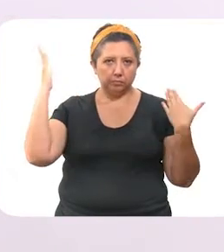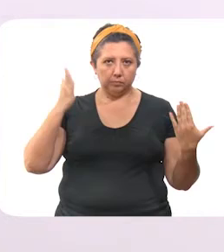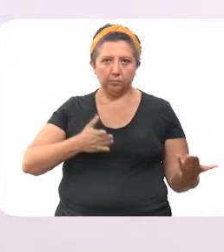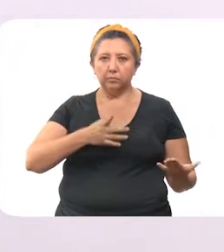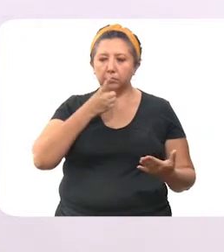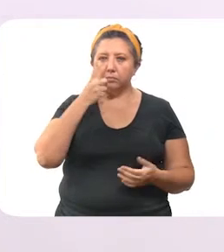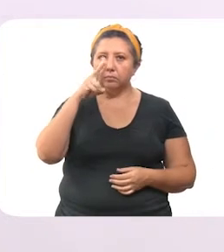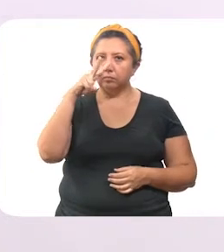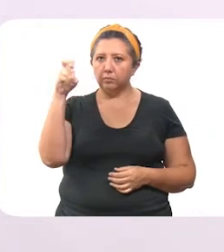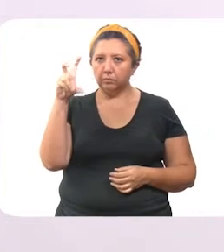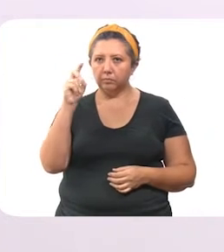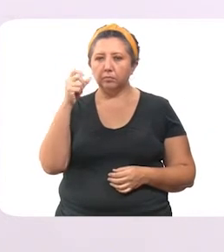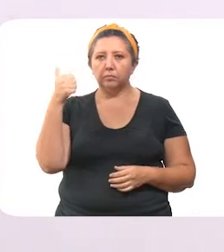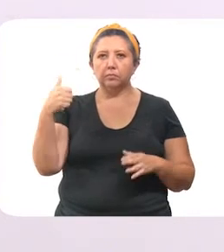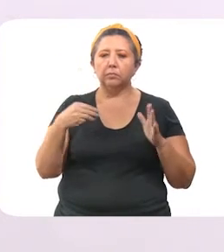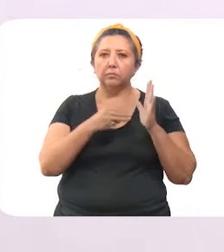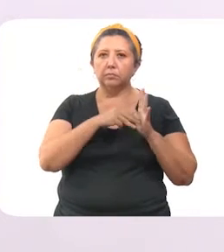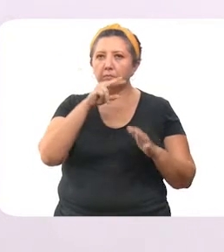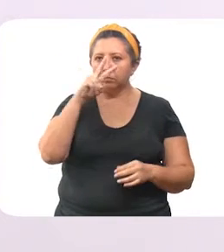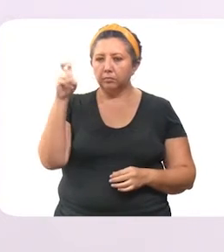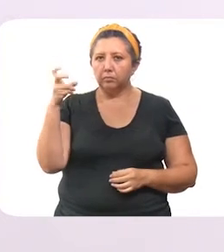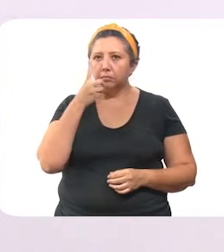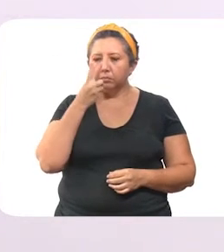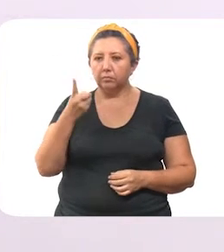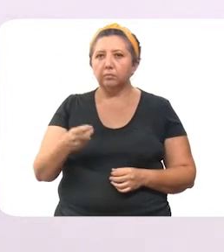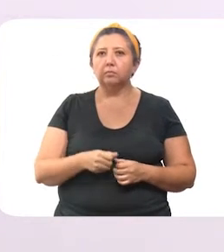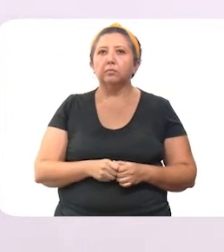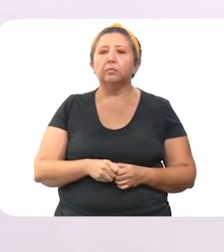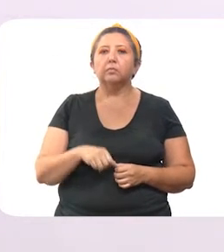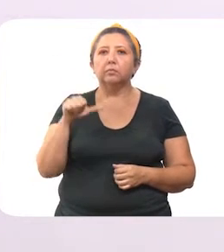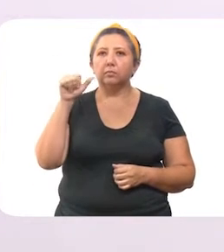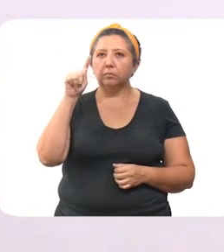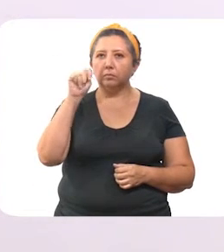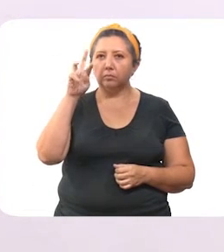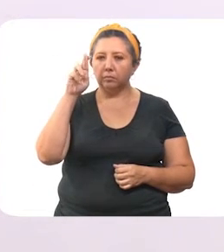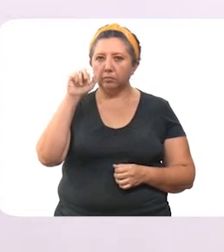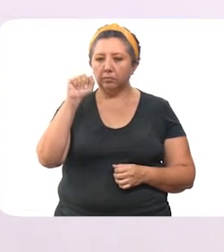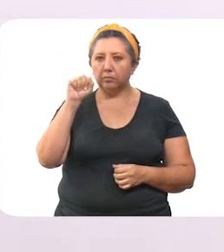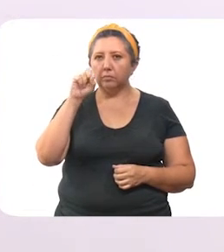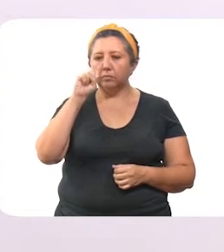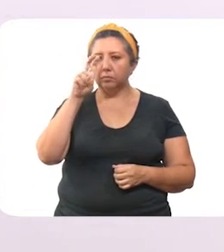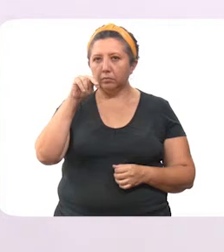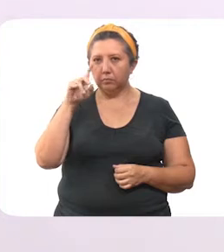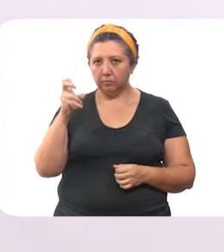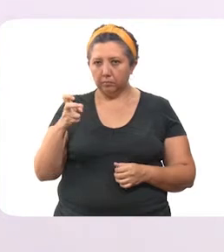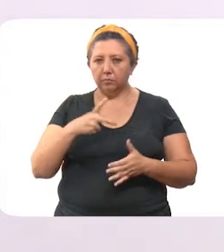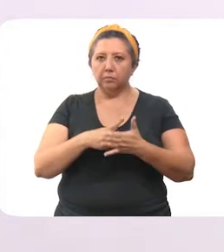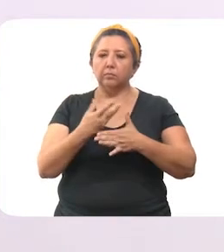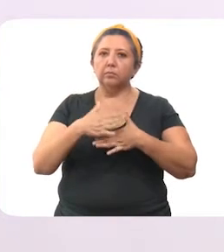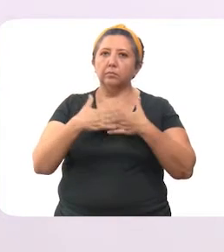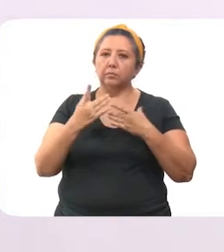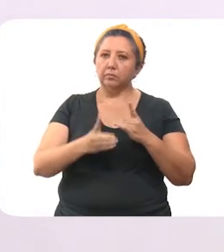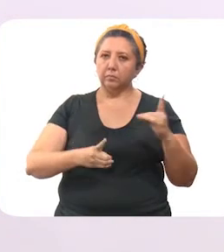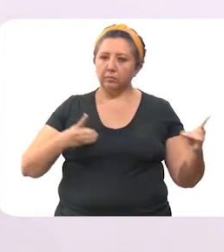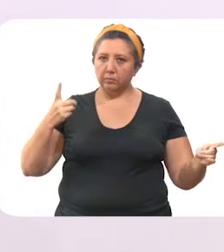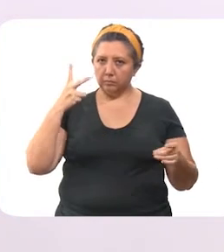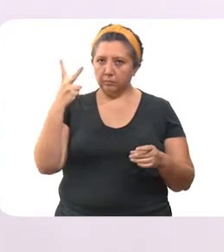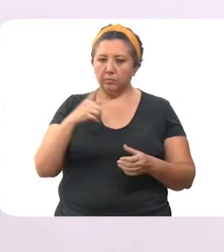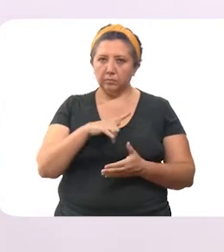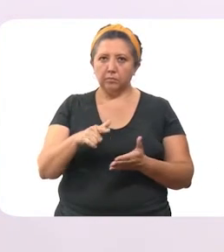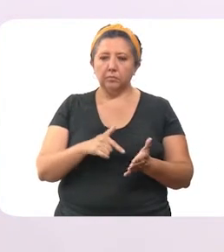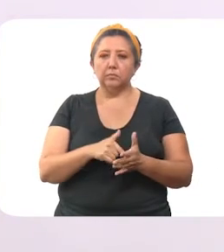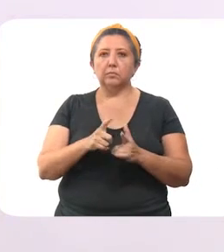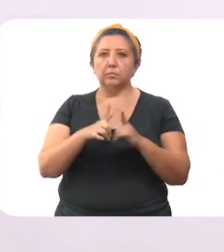al territorio 236.200 dosis de la farmacéutica AstraZeneca. Este proceso se desarrolla en dos